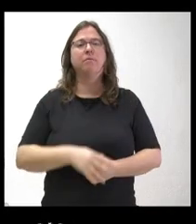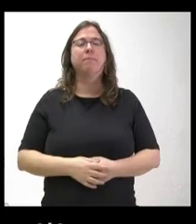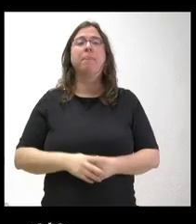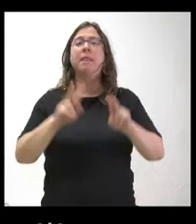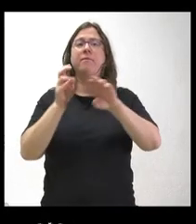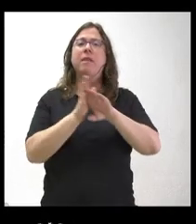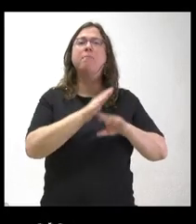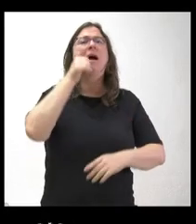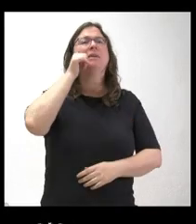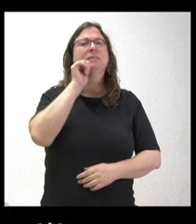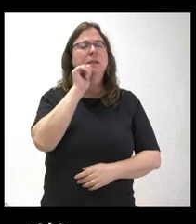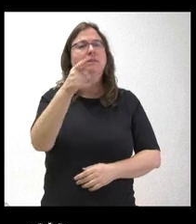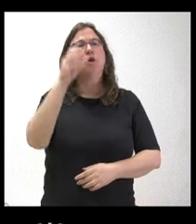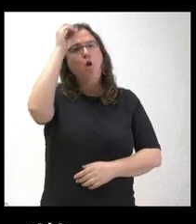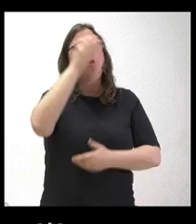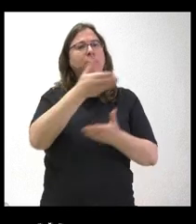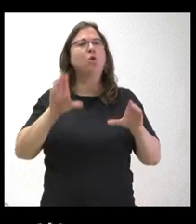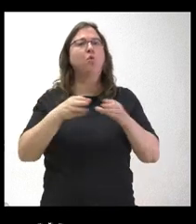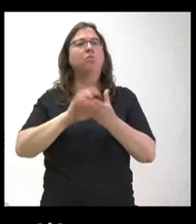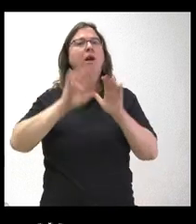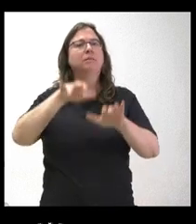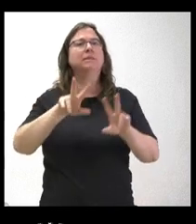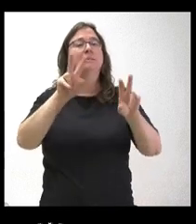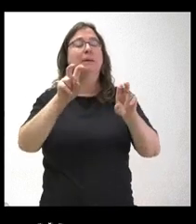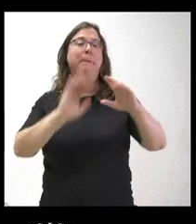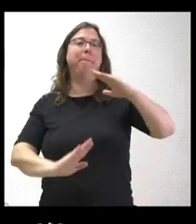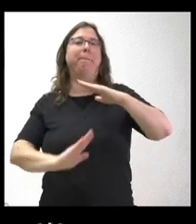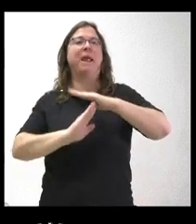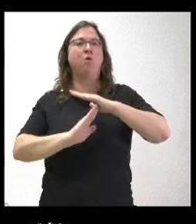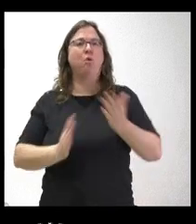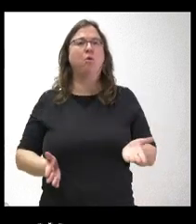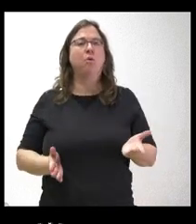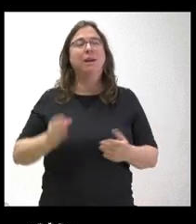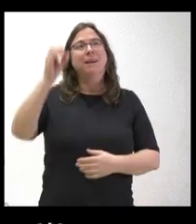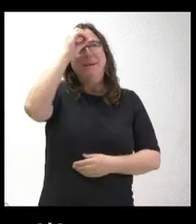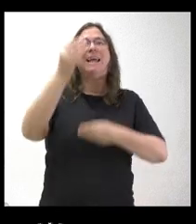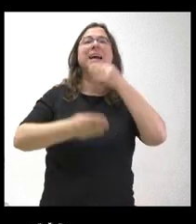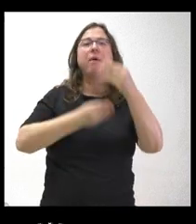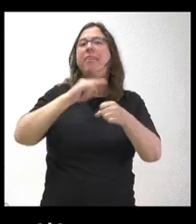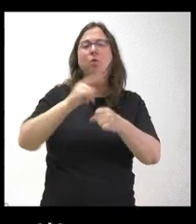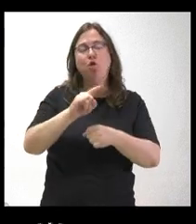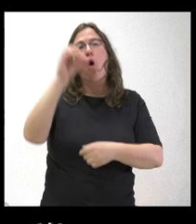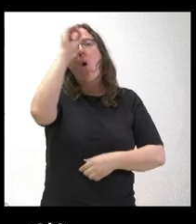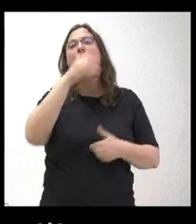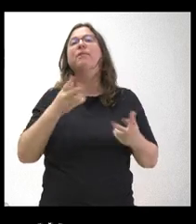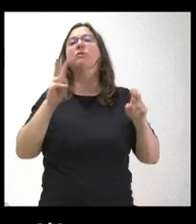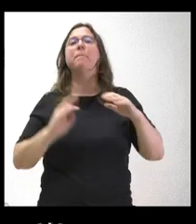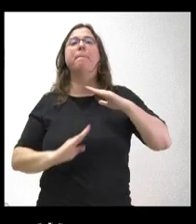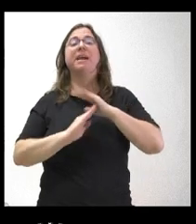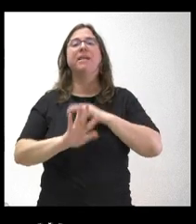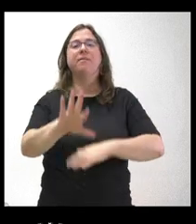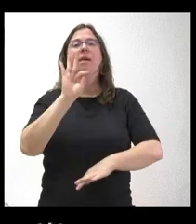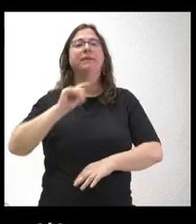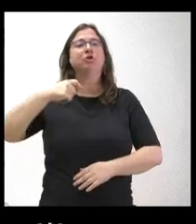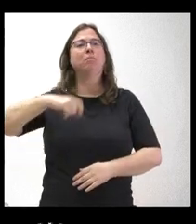Sánchez, me gustaría saber cuál es la opinión de la Junta de este parón. No qué piensan que va a hacer el lunes, sino cuál es su opinión sobre la decisión del